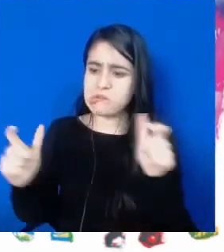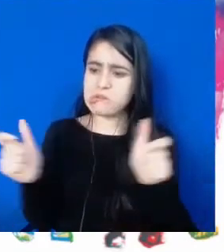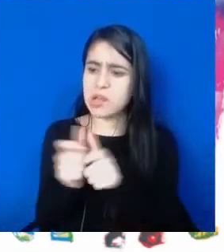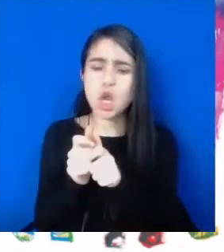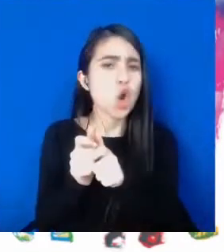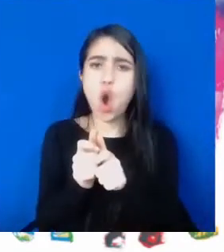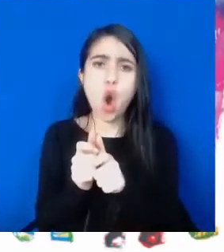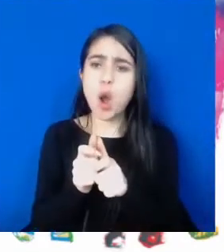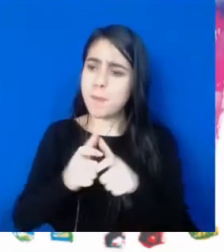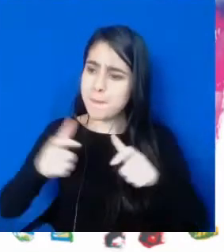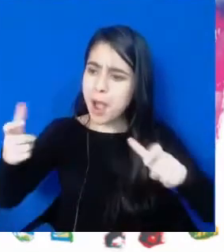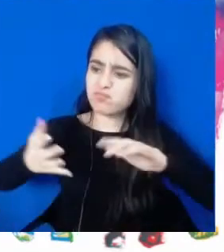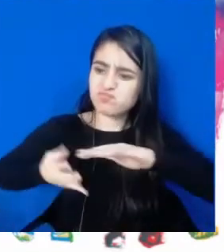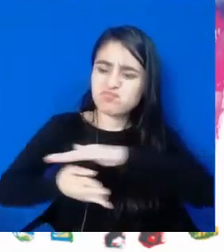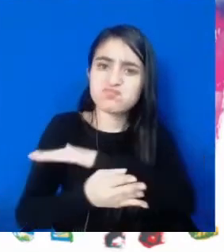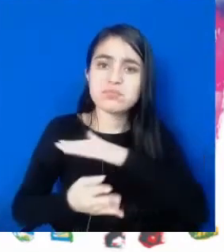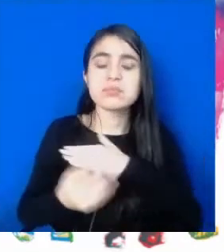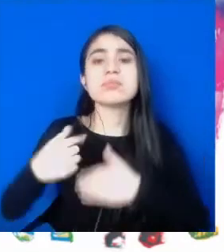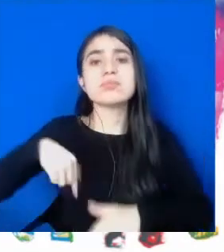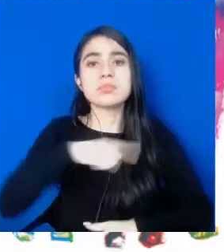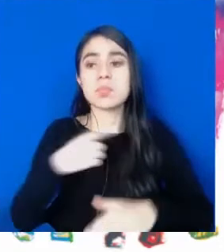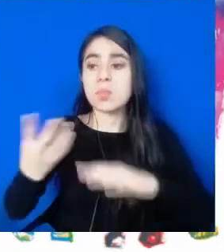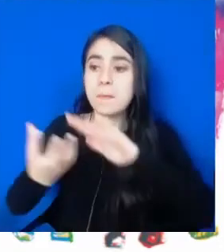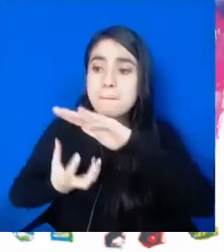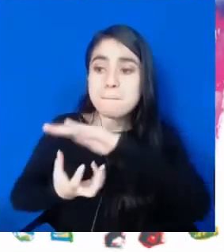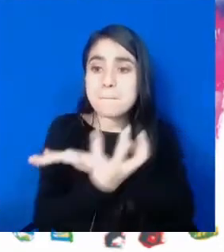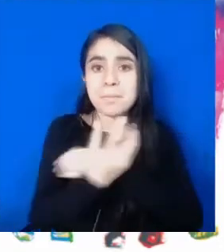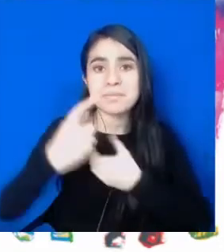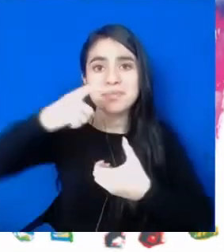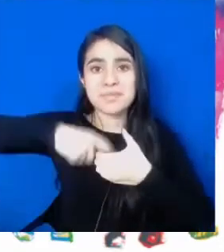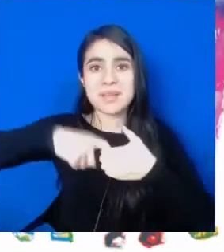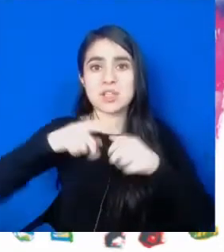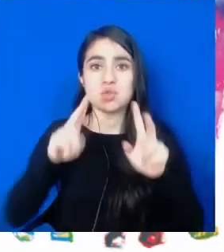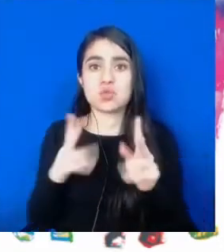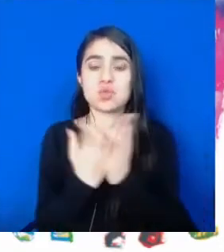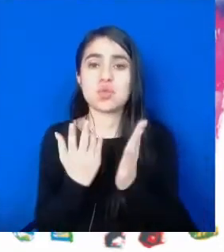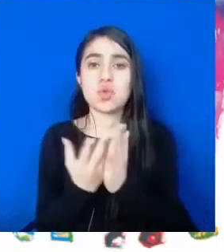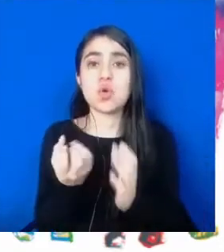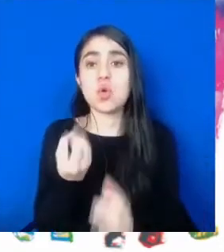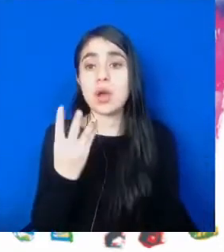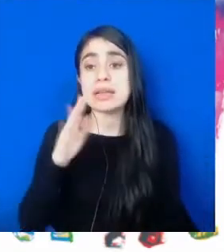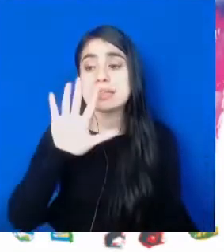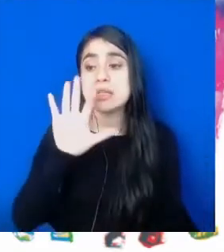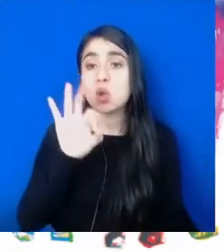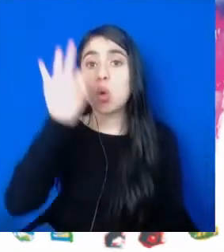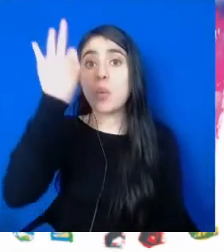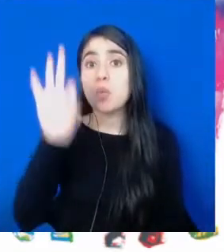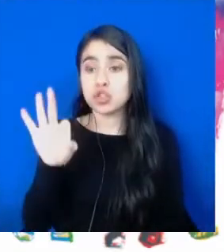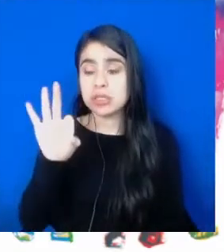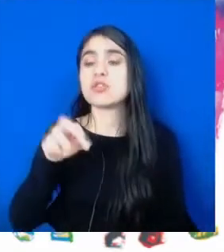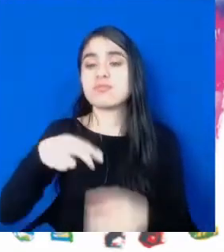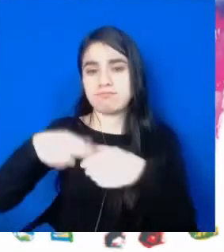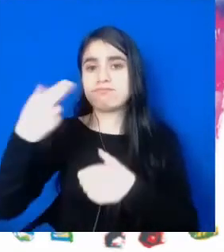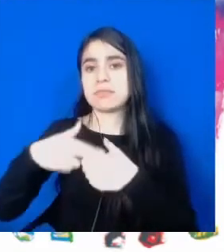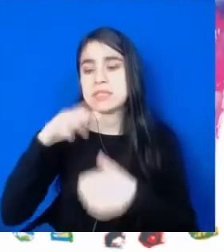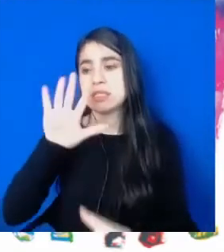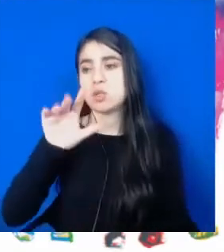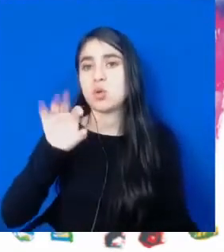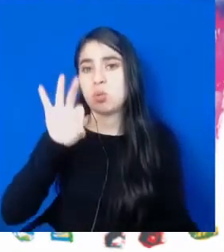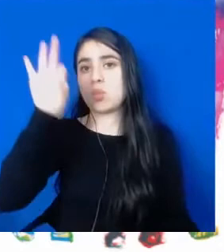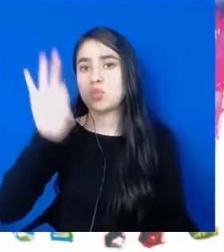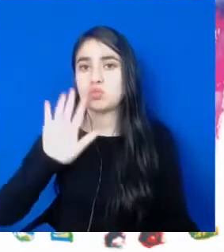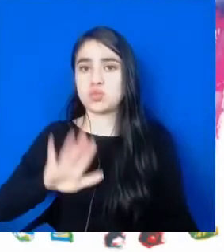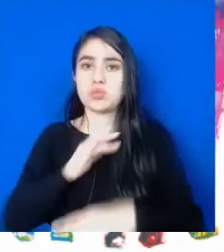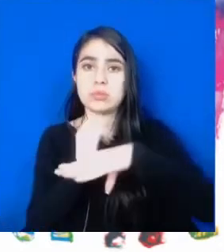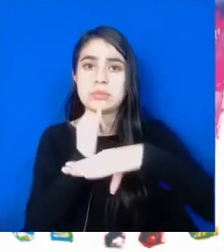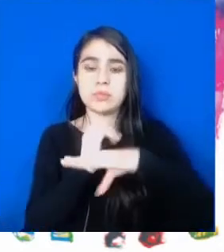desastrosa en la institución. Y es así como la cobertura, solamente en un 5% hubo deserción